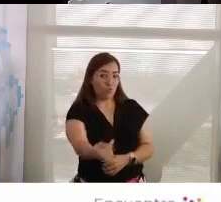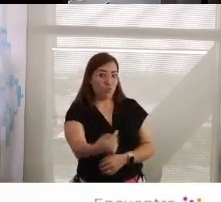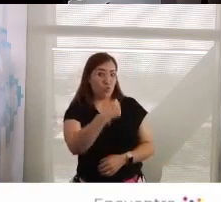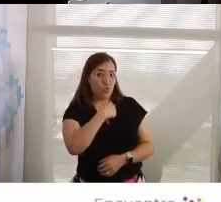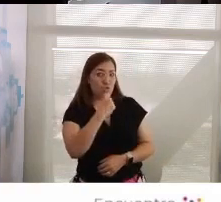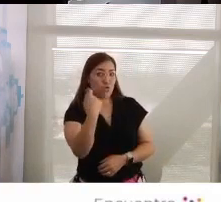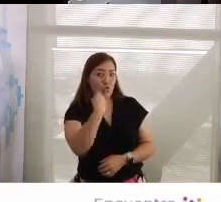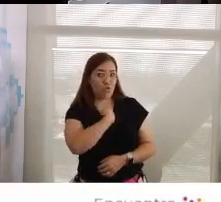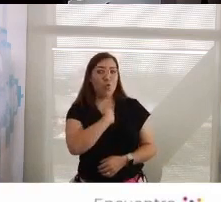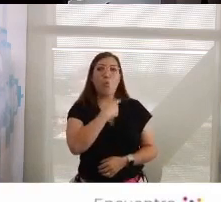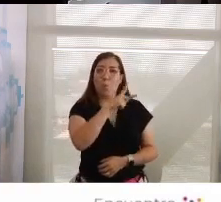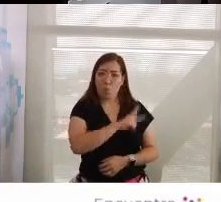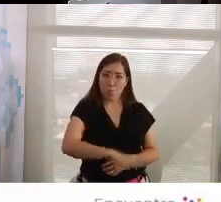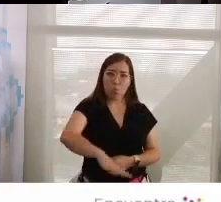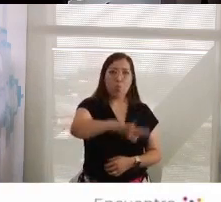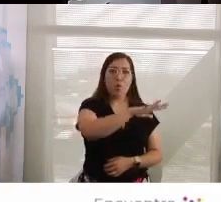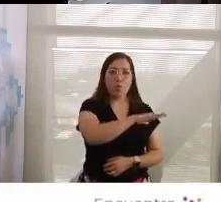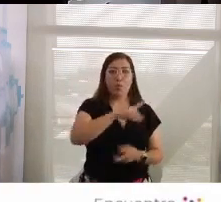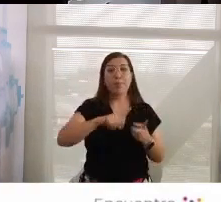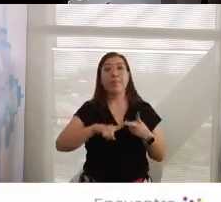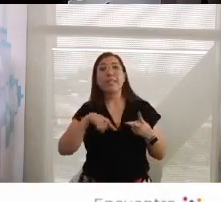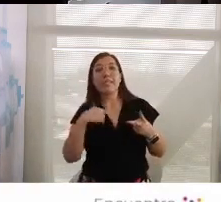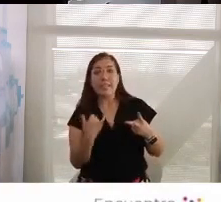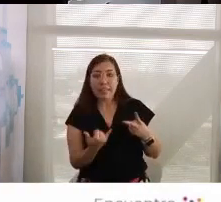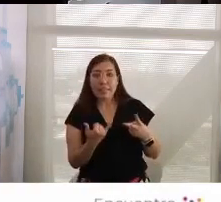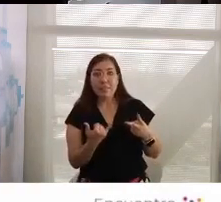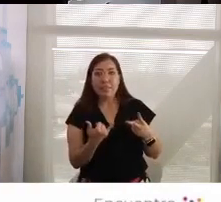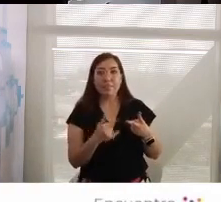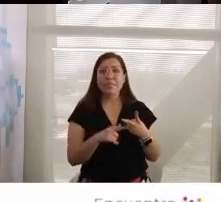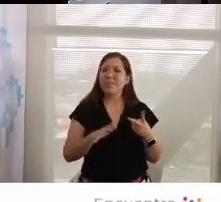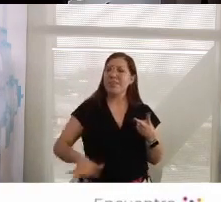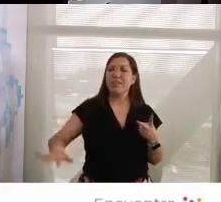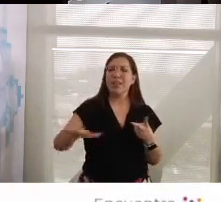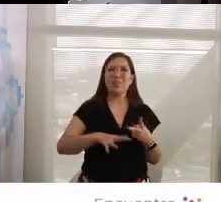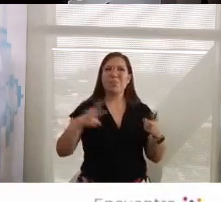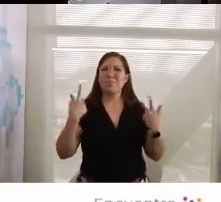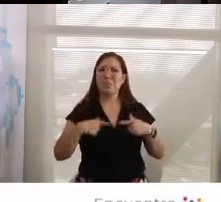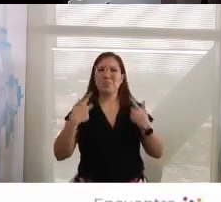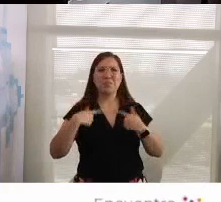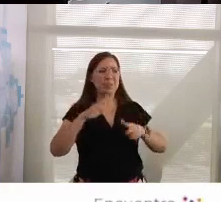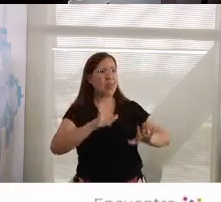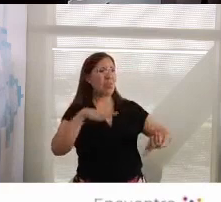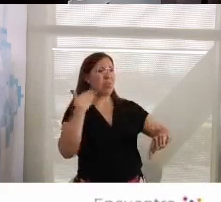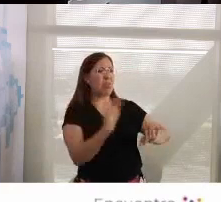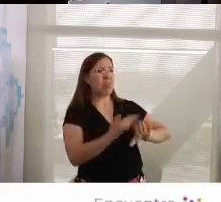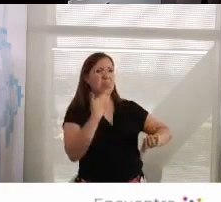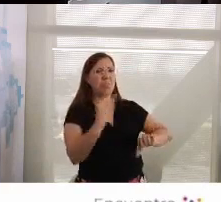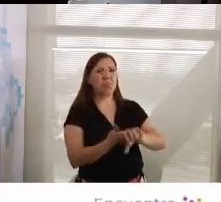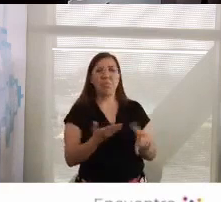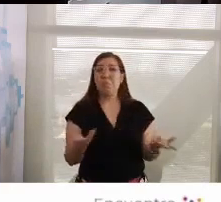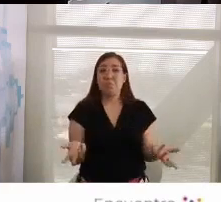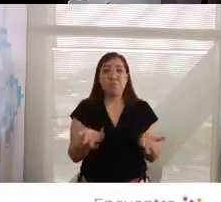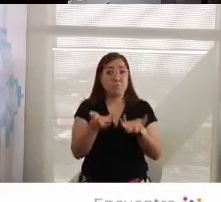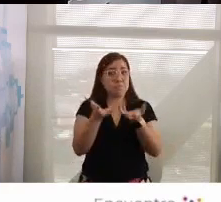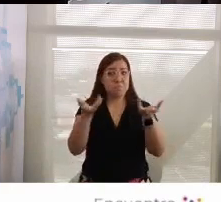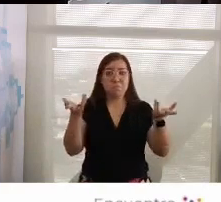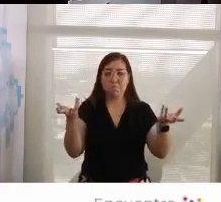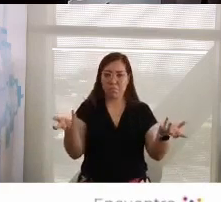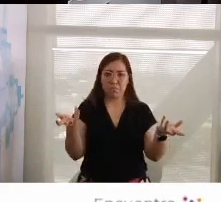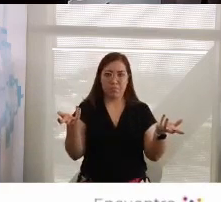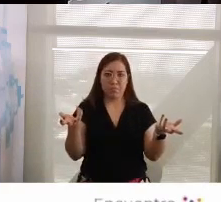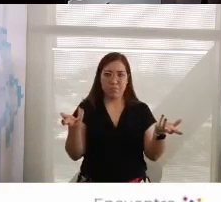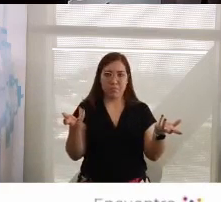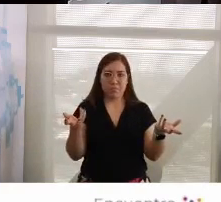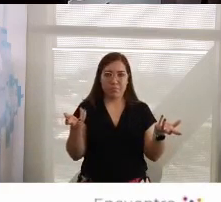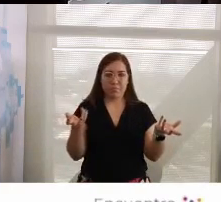el pueblo, y los que son antipueblo y nada más. La sociedad civil es,